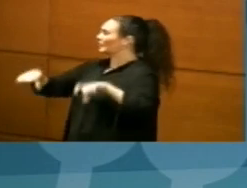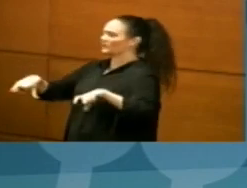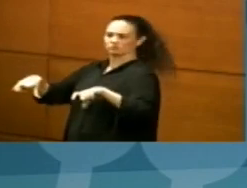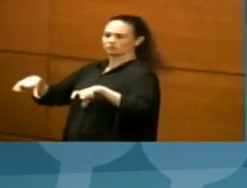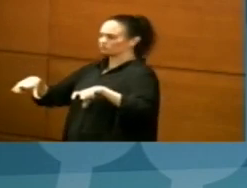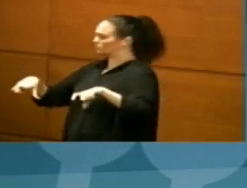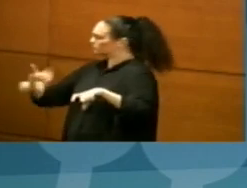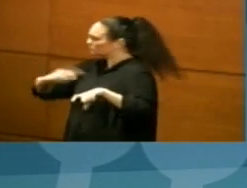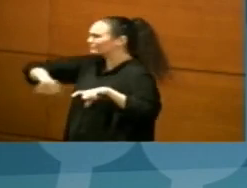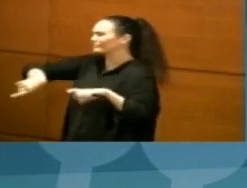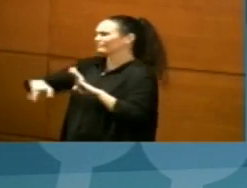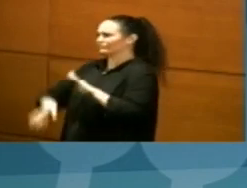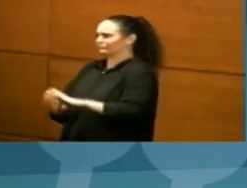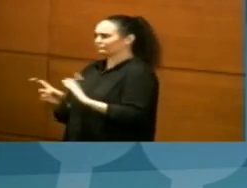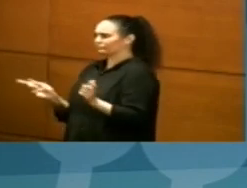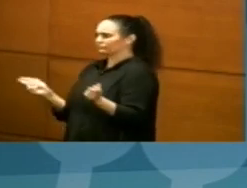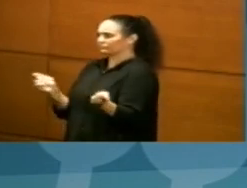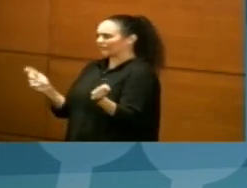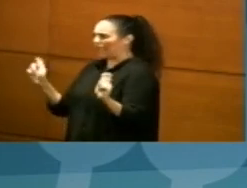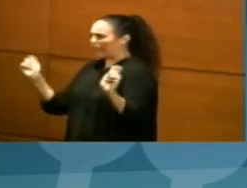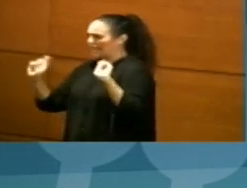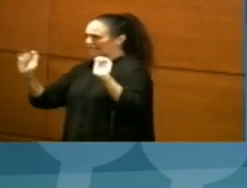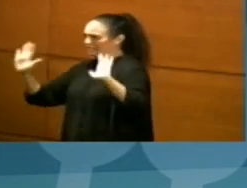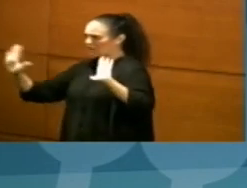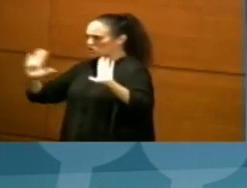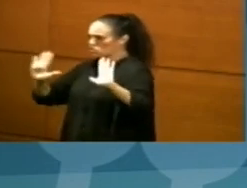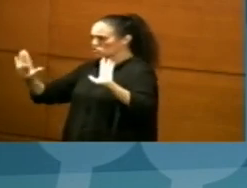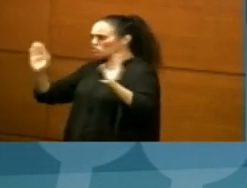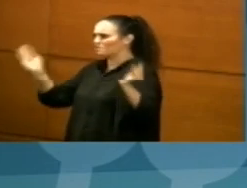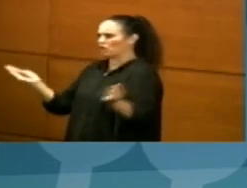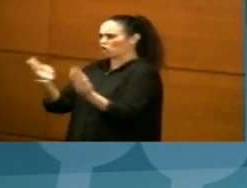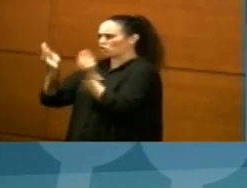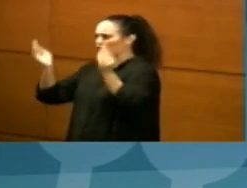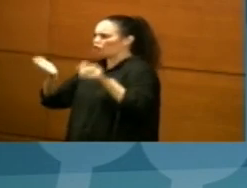que seguimos en alerta y con una intención de mejora continua.